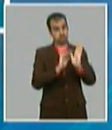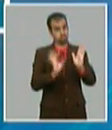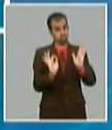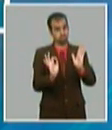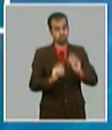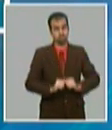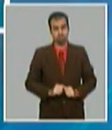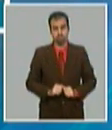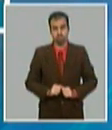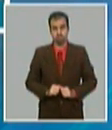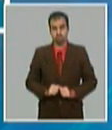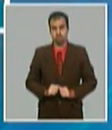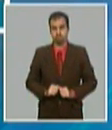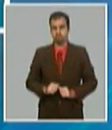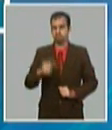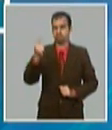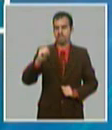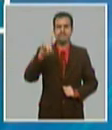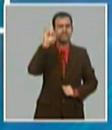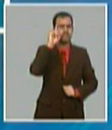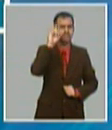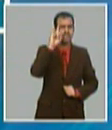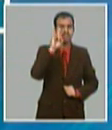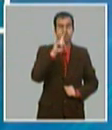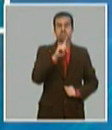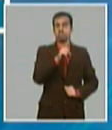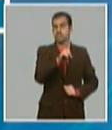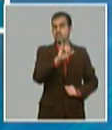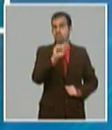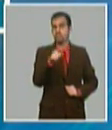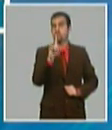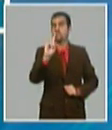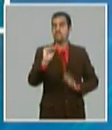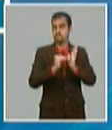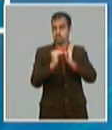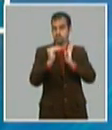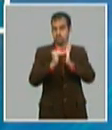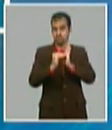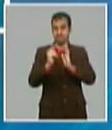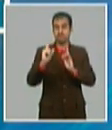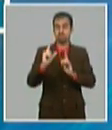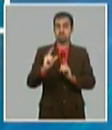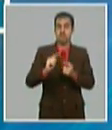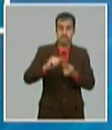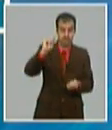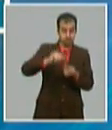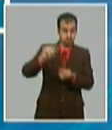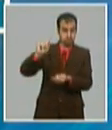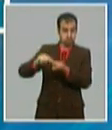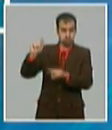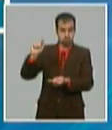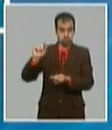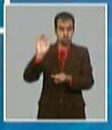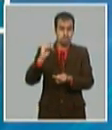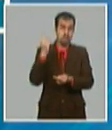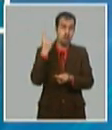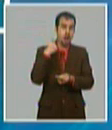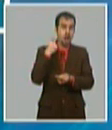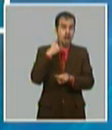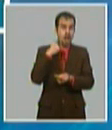y la leche 16,9 millones de litros por encima de la producción estimada del año